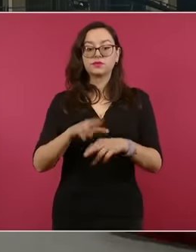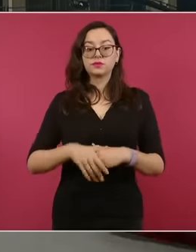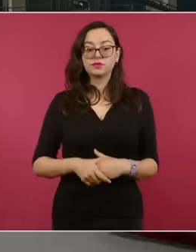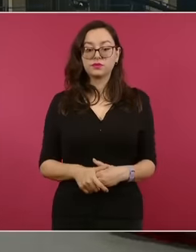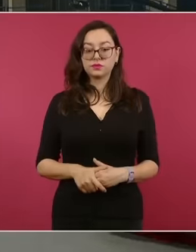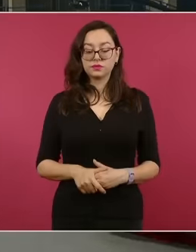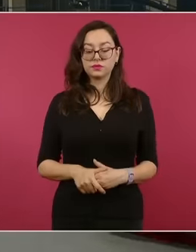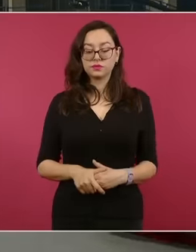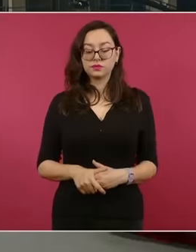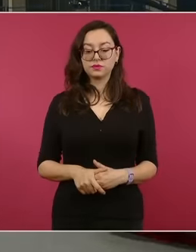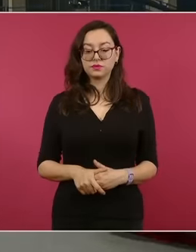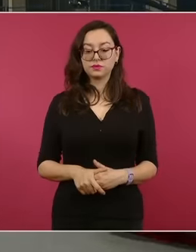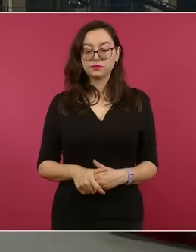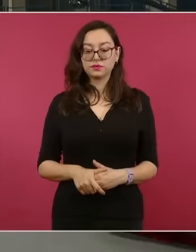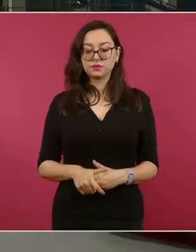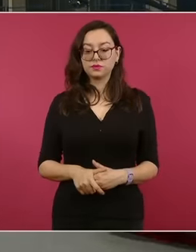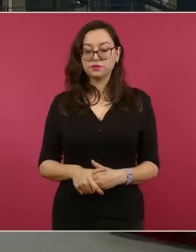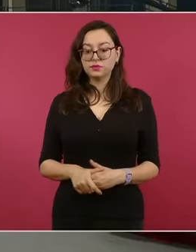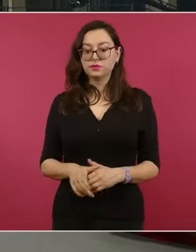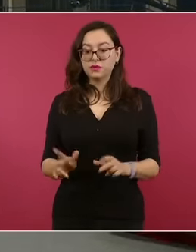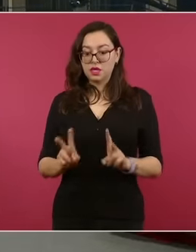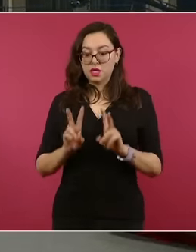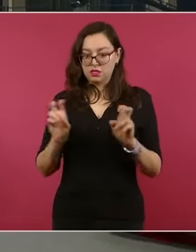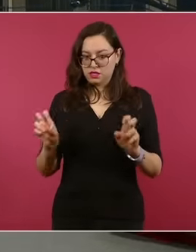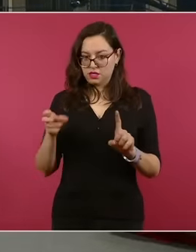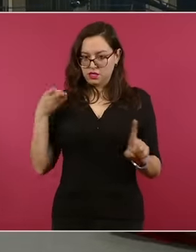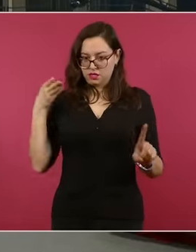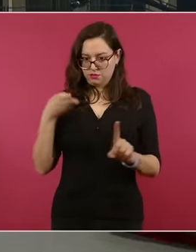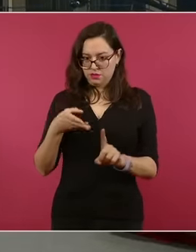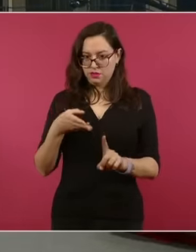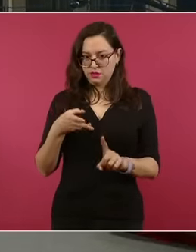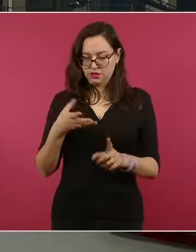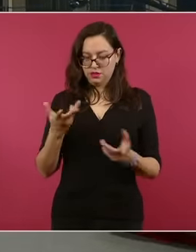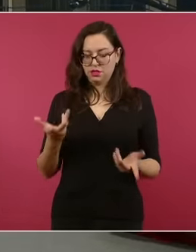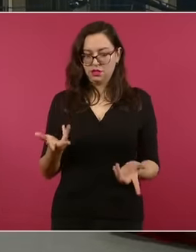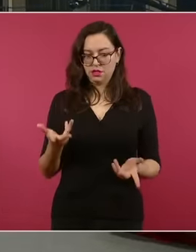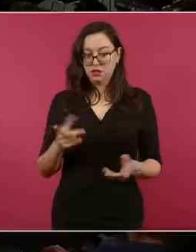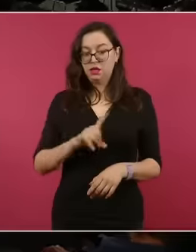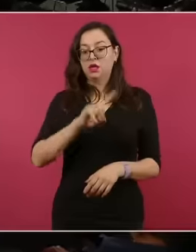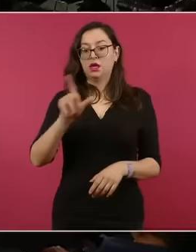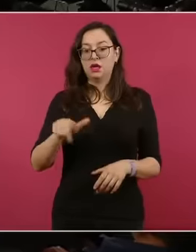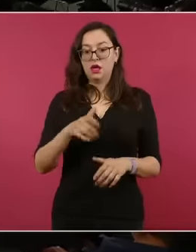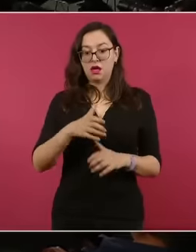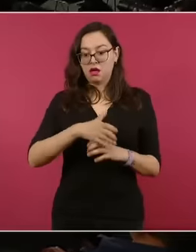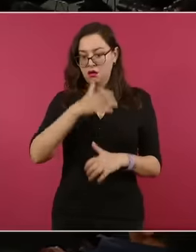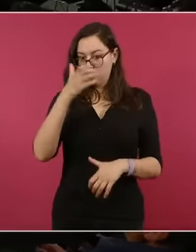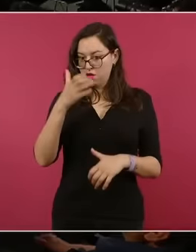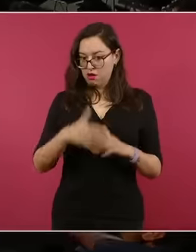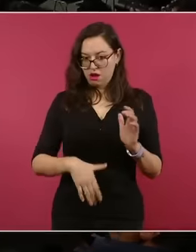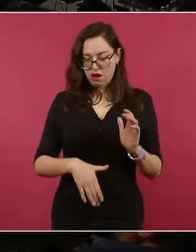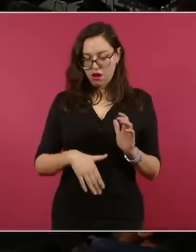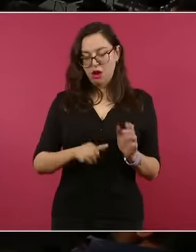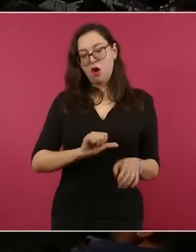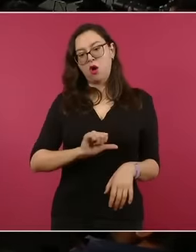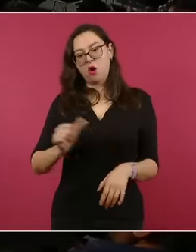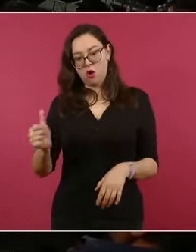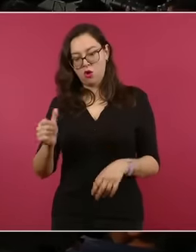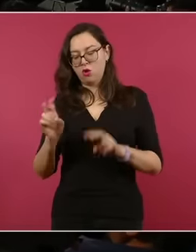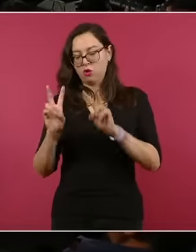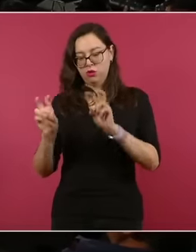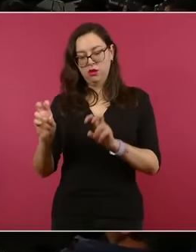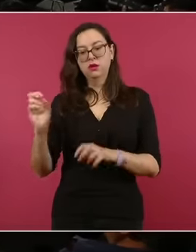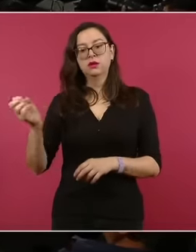en especial y terminando ya nos vamos con la conferencia